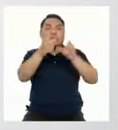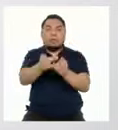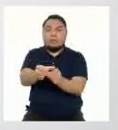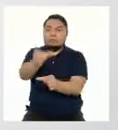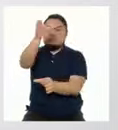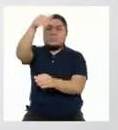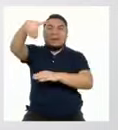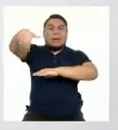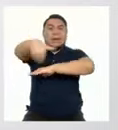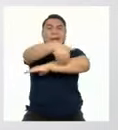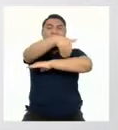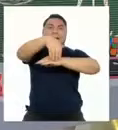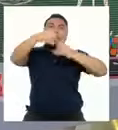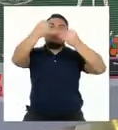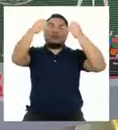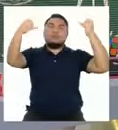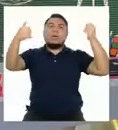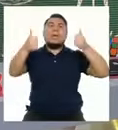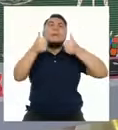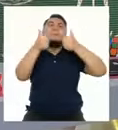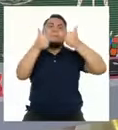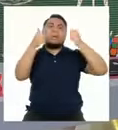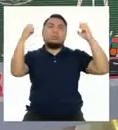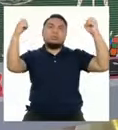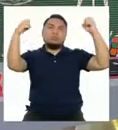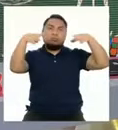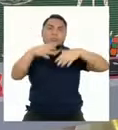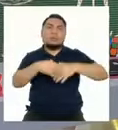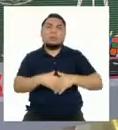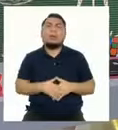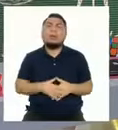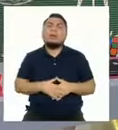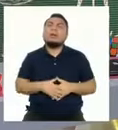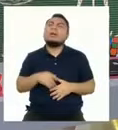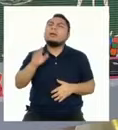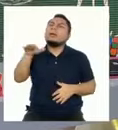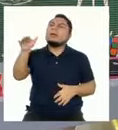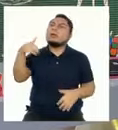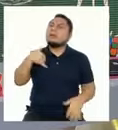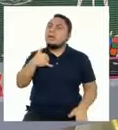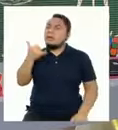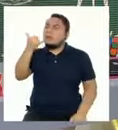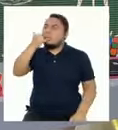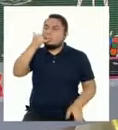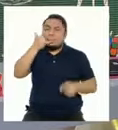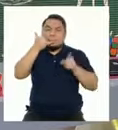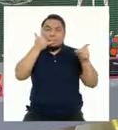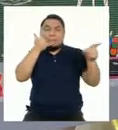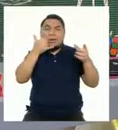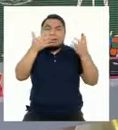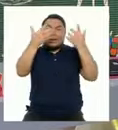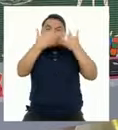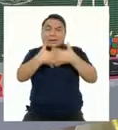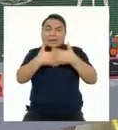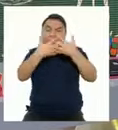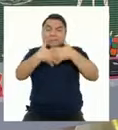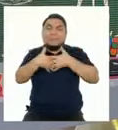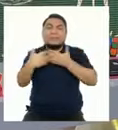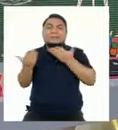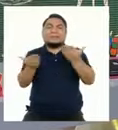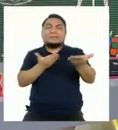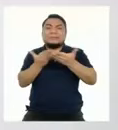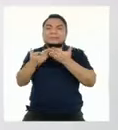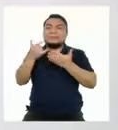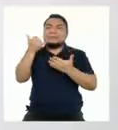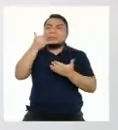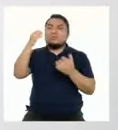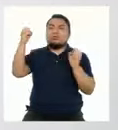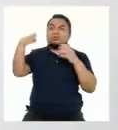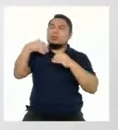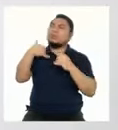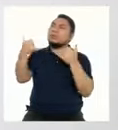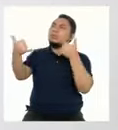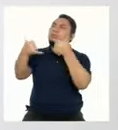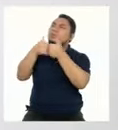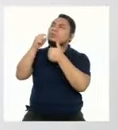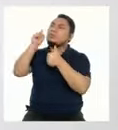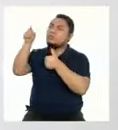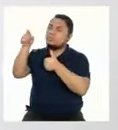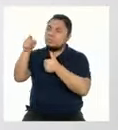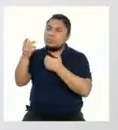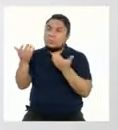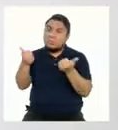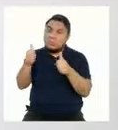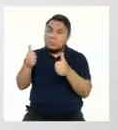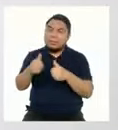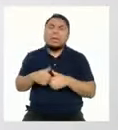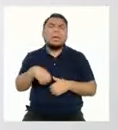las calles estén en buen estado. ¿Y qué pasa si me comunico directamente con la empresa prestadora del servicio? Pues eso está